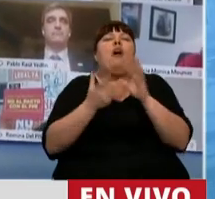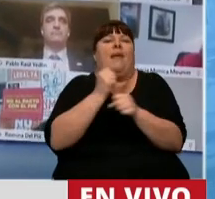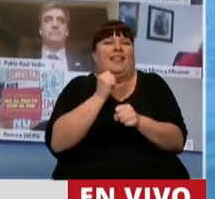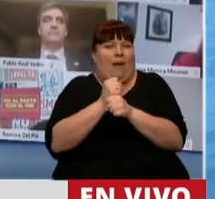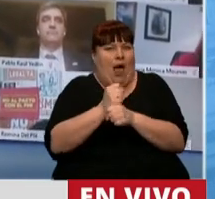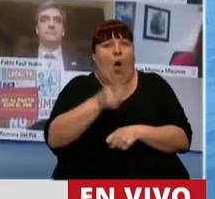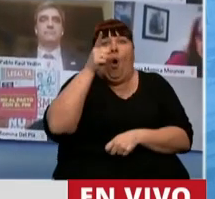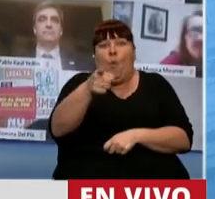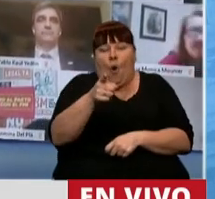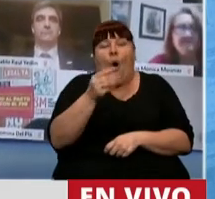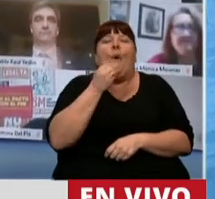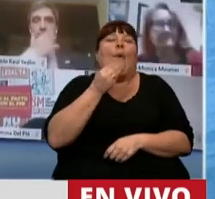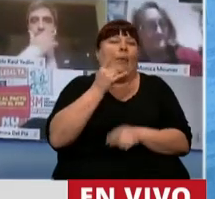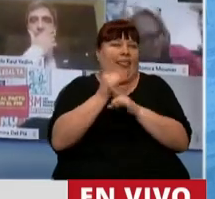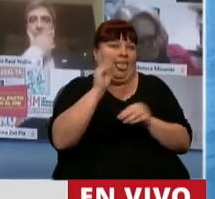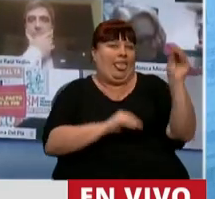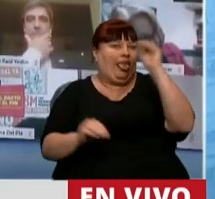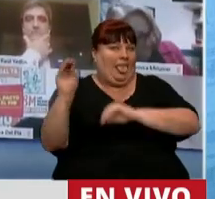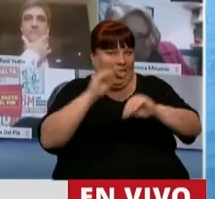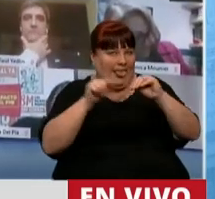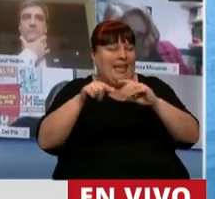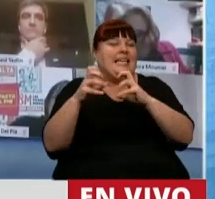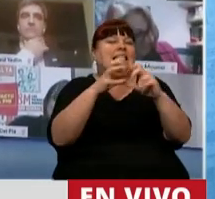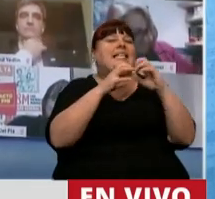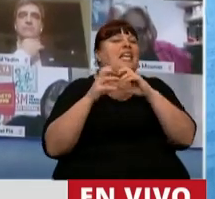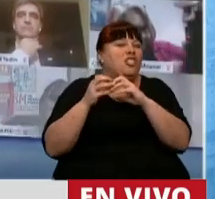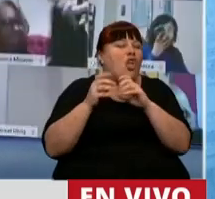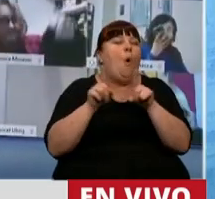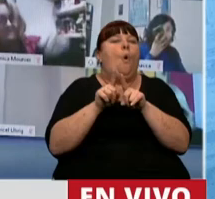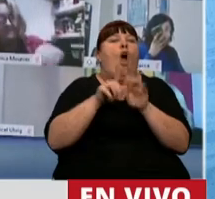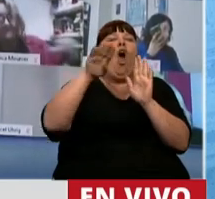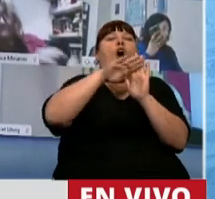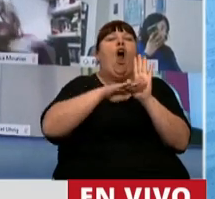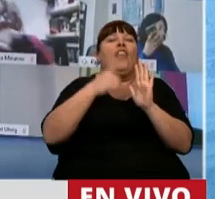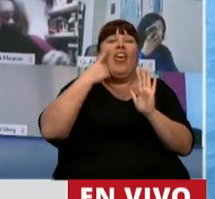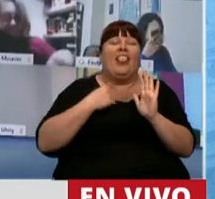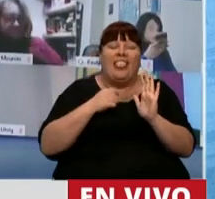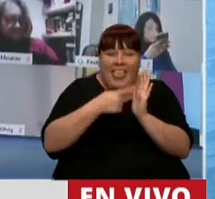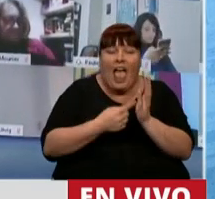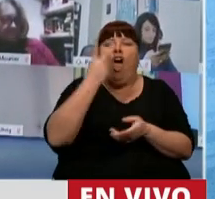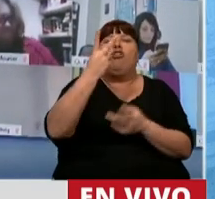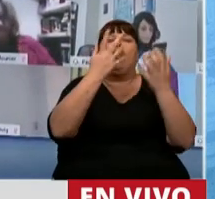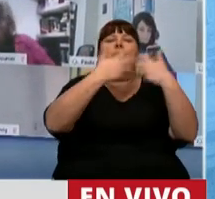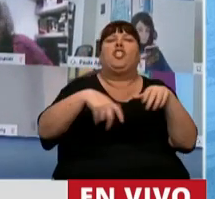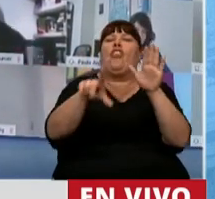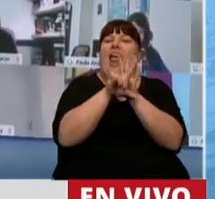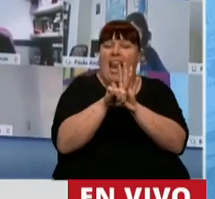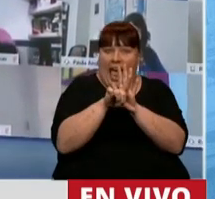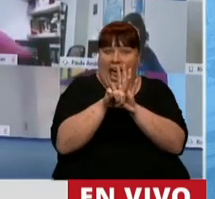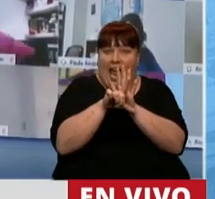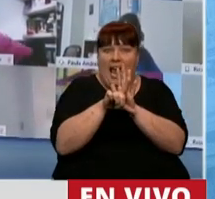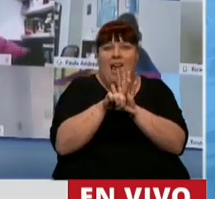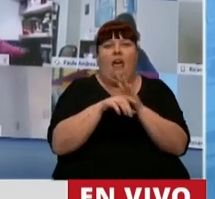trabajo. Usted maquilló, señor Presidente, esta sesión con un orden del día, con dos proyectos de leyes